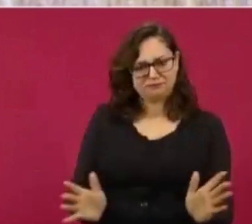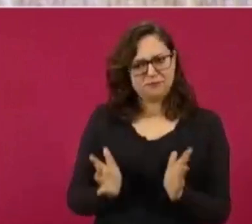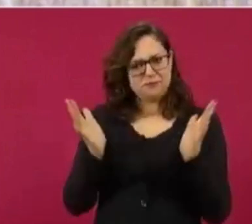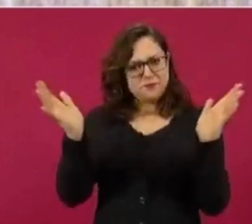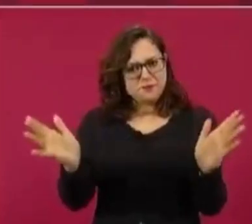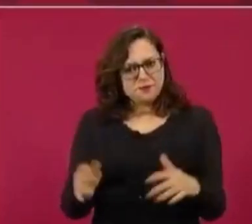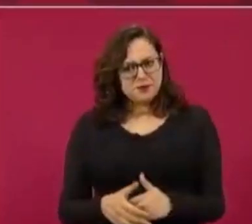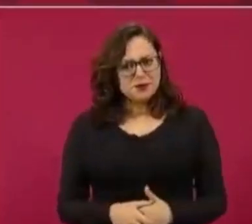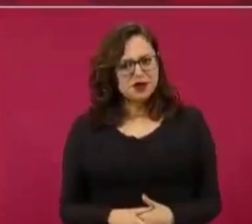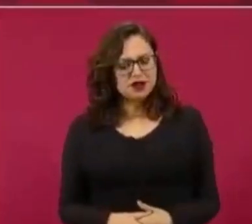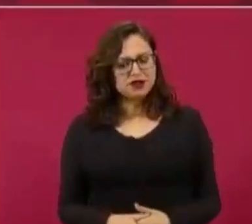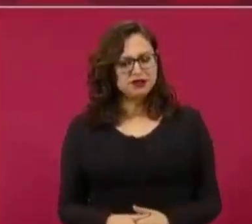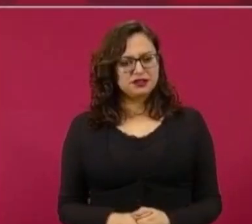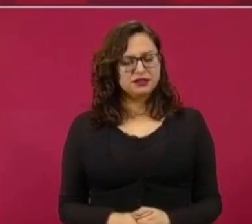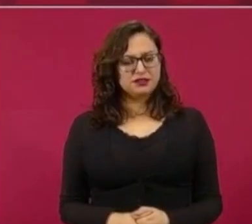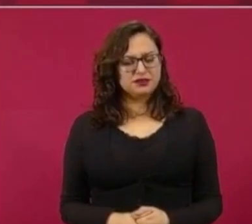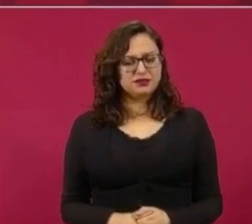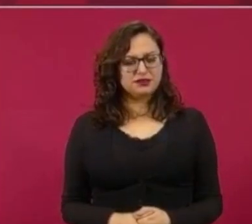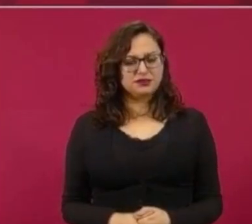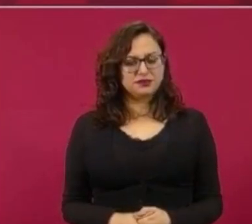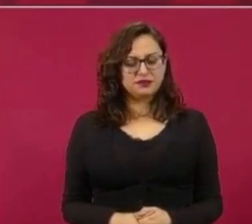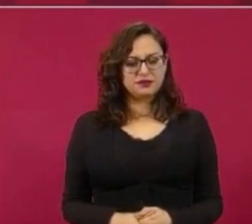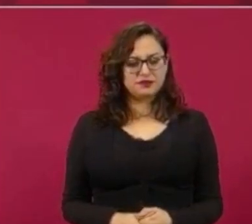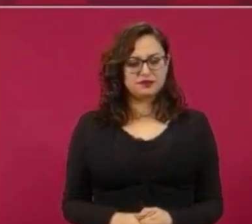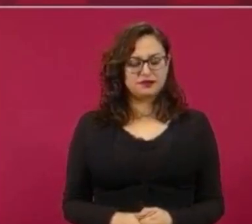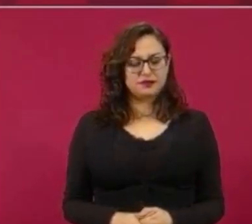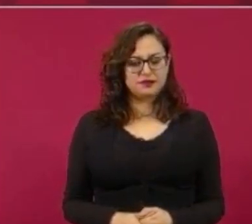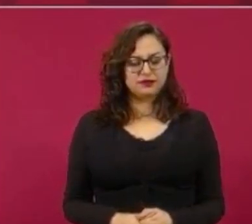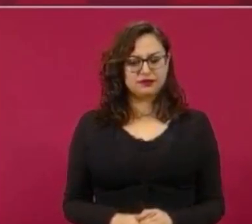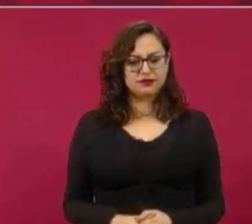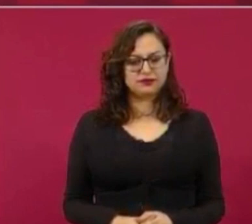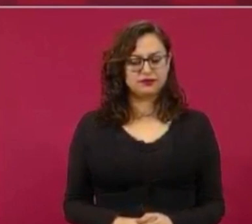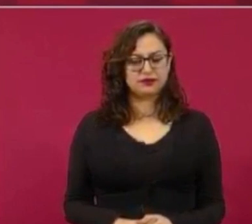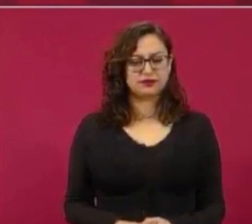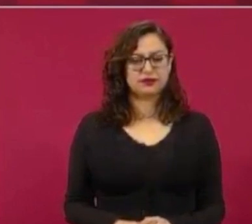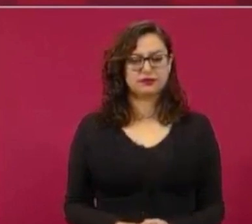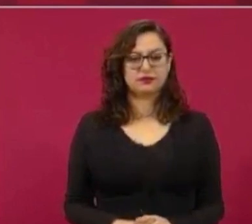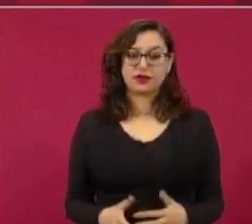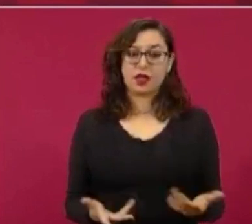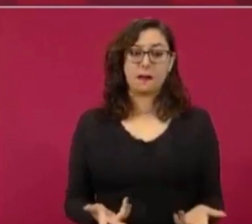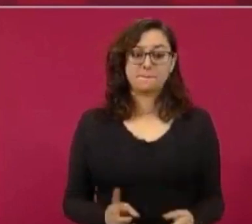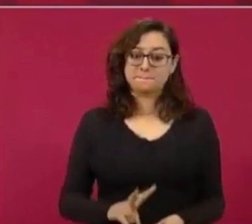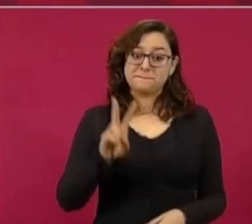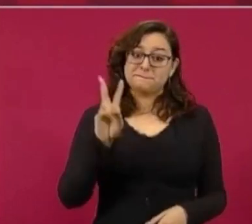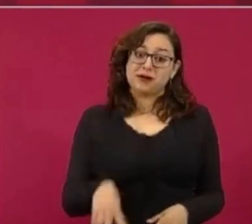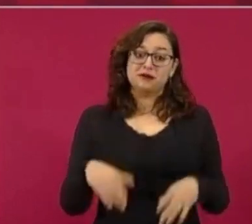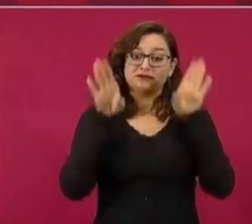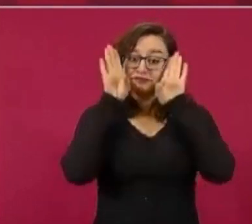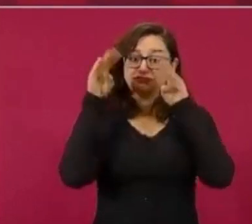Es que el conservadurismo es así,